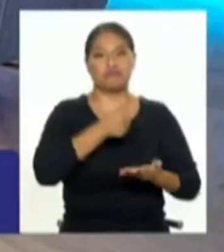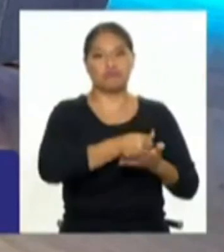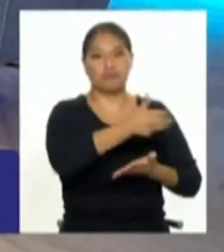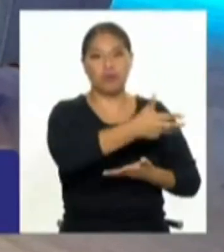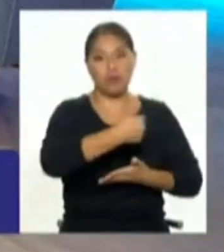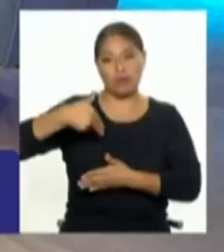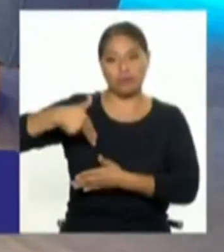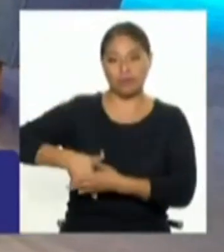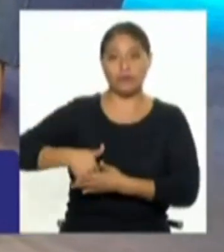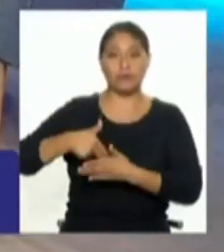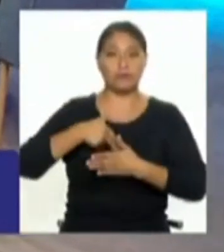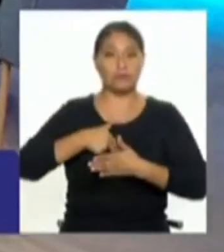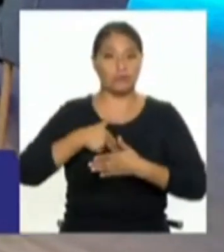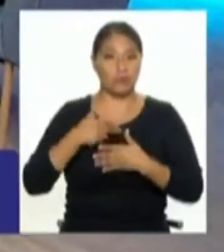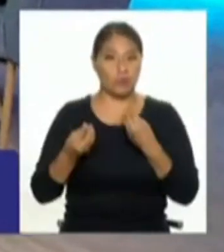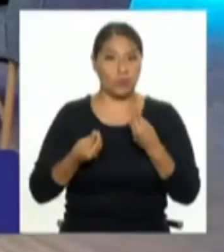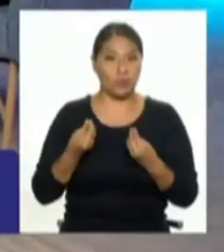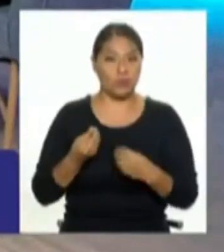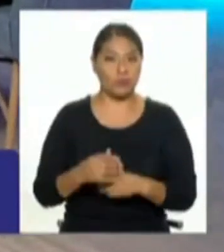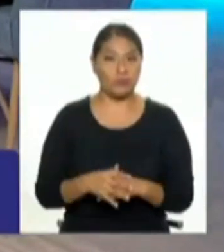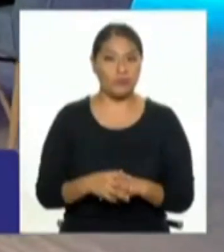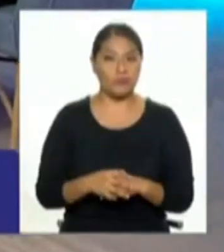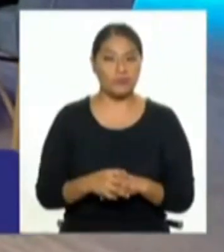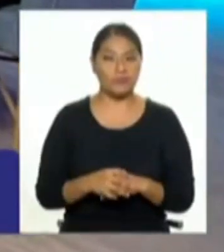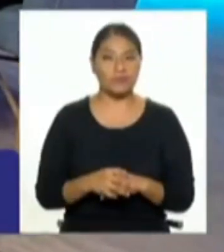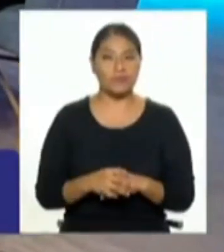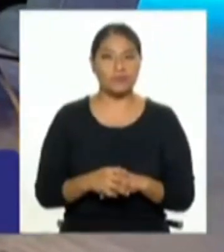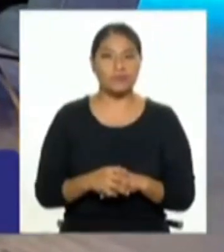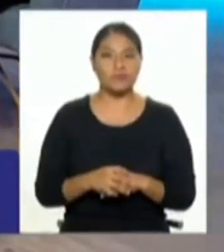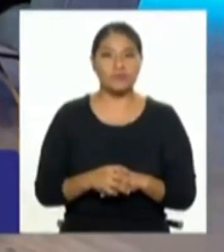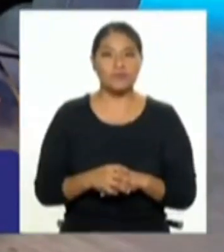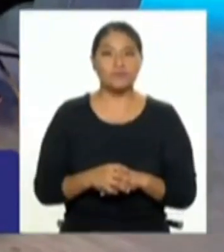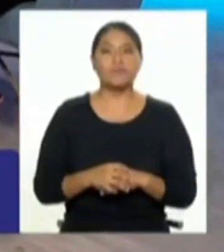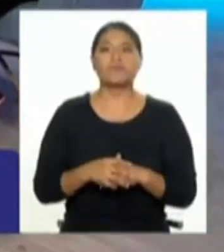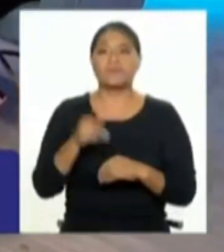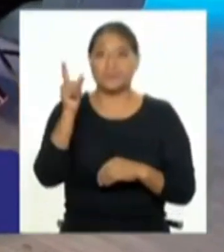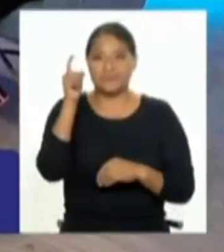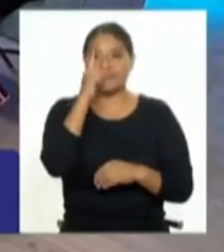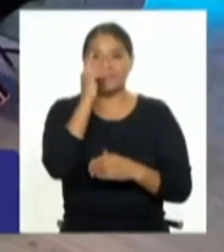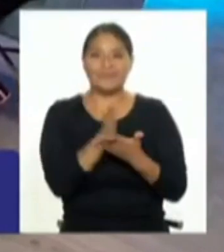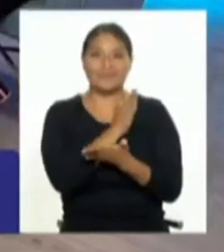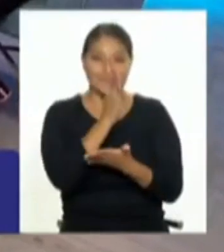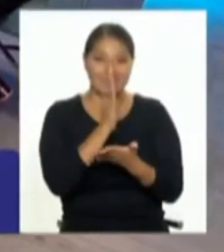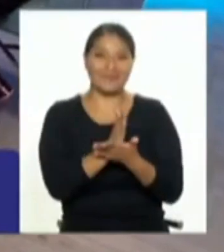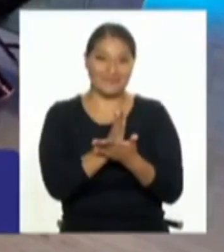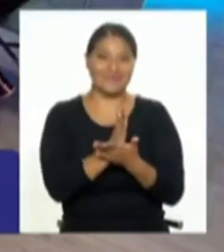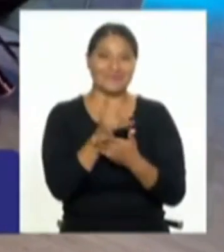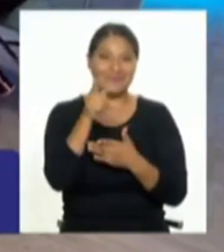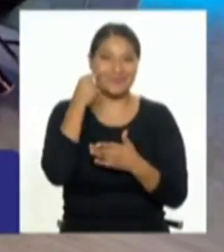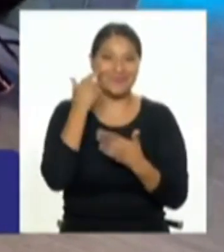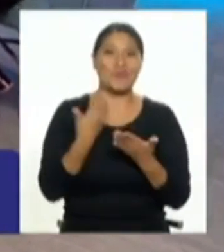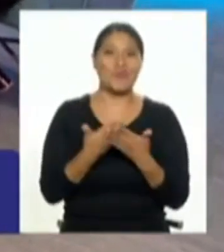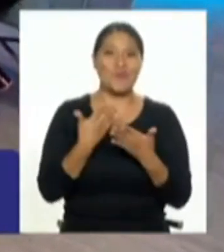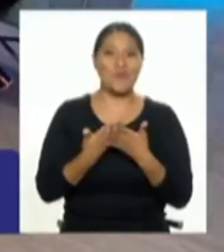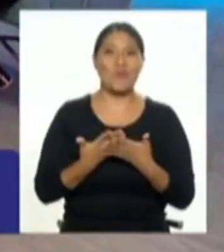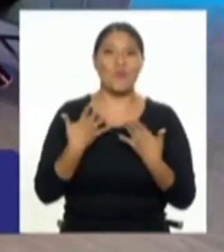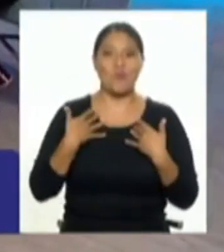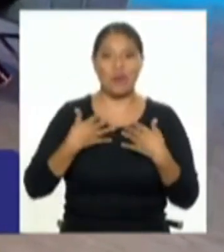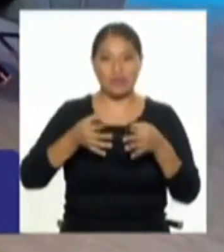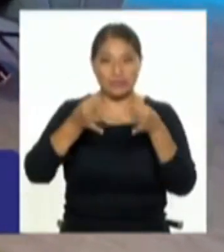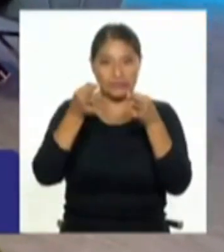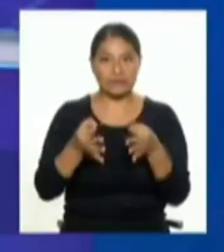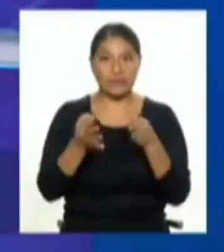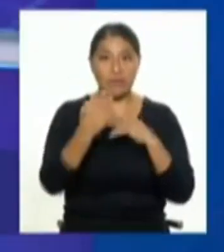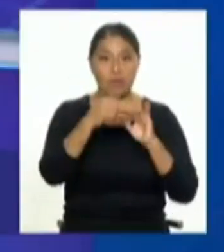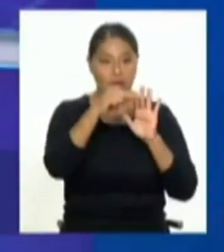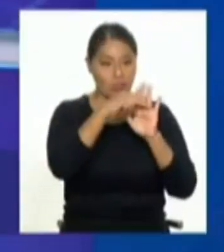ecuación? Es un problema bien complejo porque, como tú bien decías, es un tema de ejecución más que de normatividad probablemente.